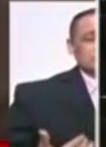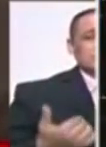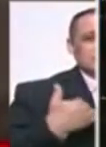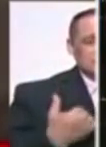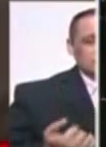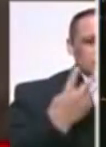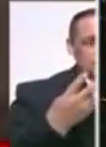Vamos a la pausa y regresamos.